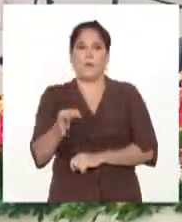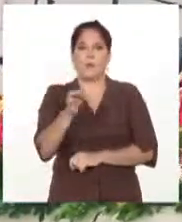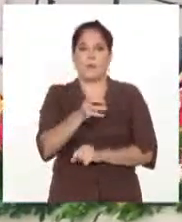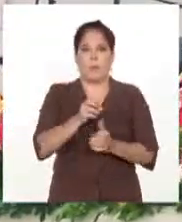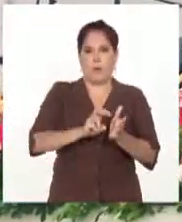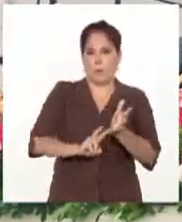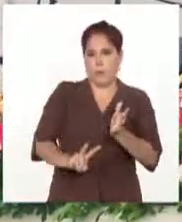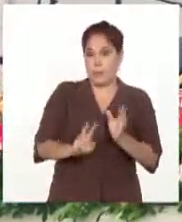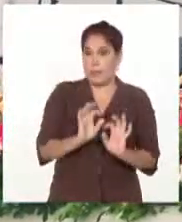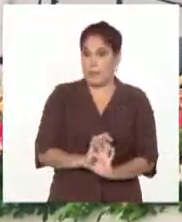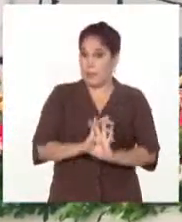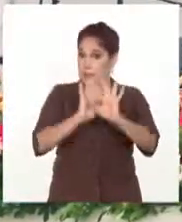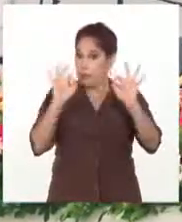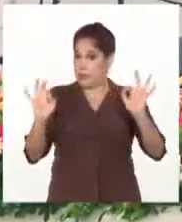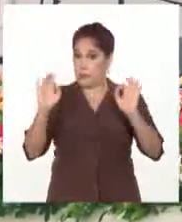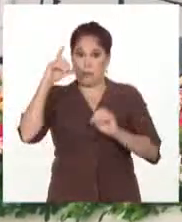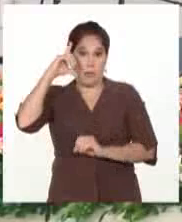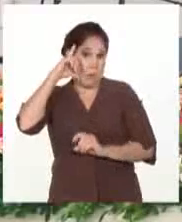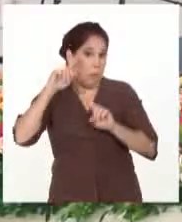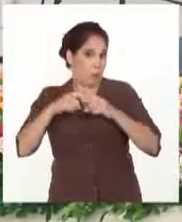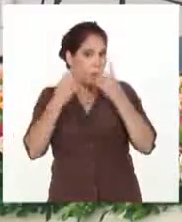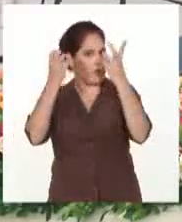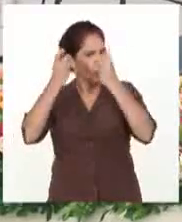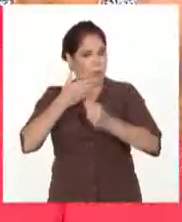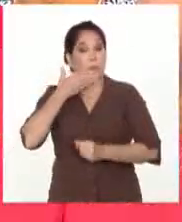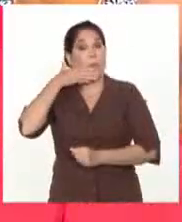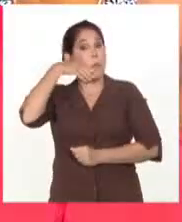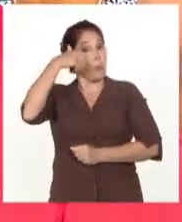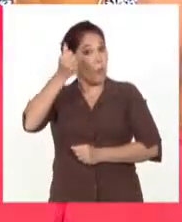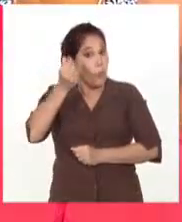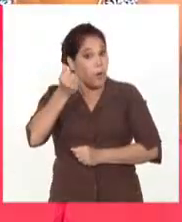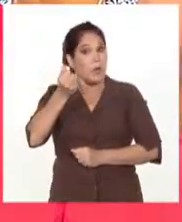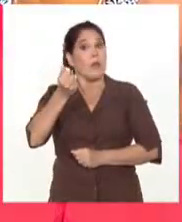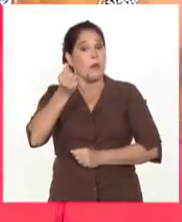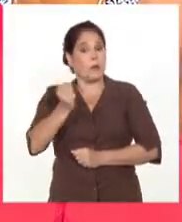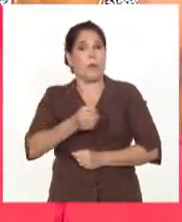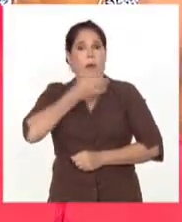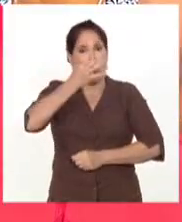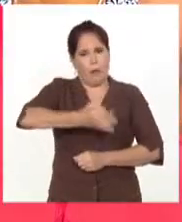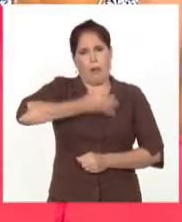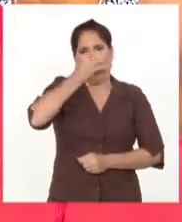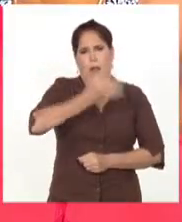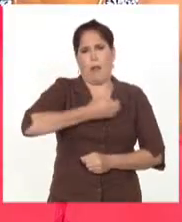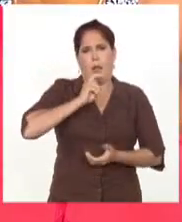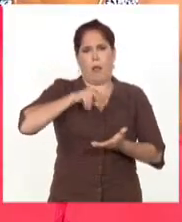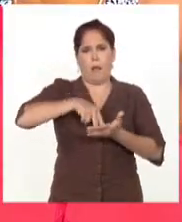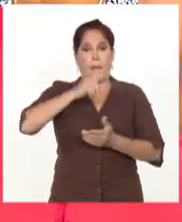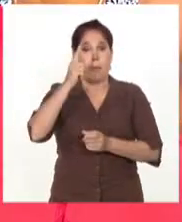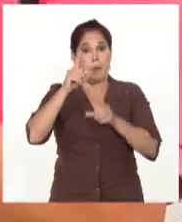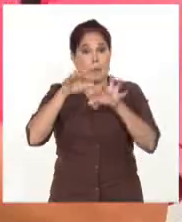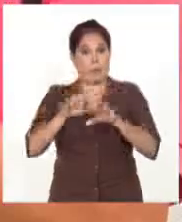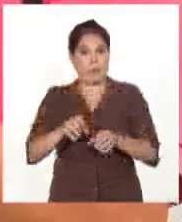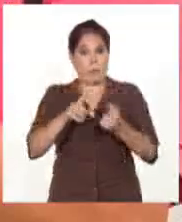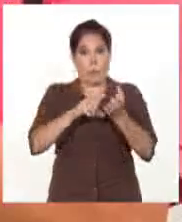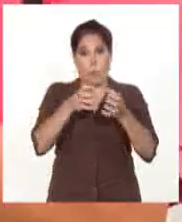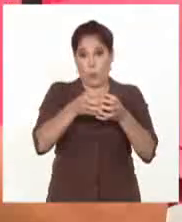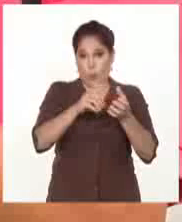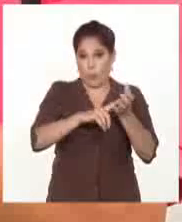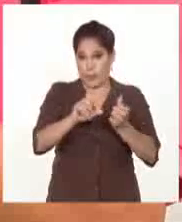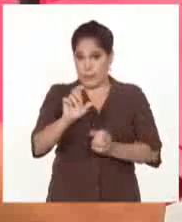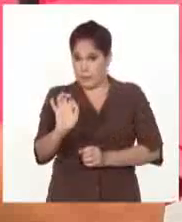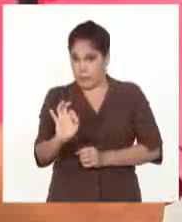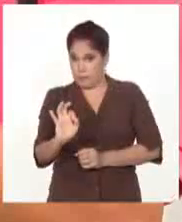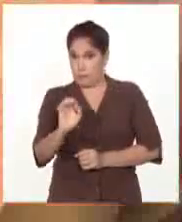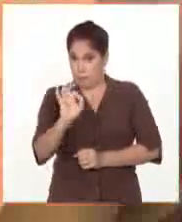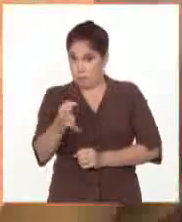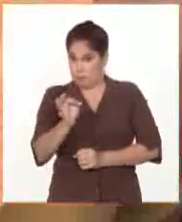de manera especial a San Luis por sus resultados integrales. En palabras centrales del acto, el primer secretario del partido en la provincia, José Ramón